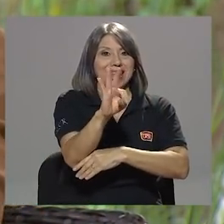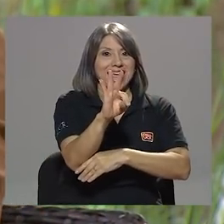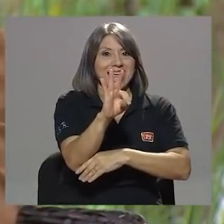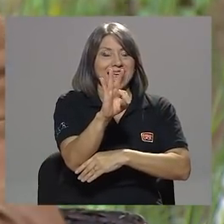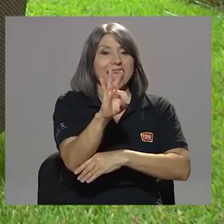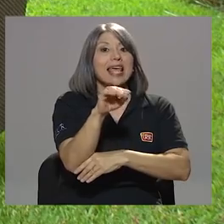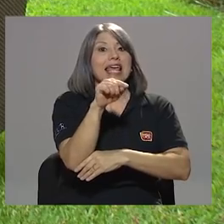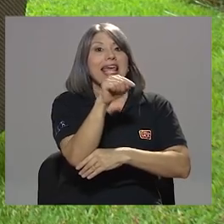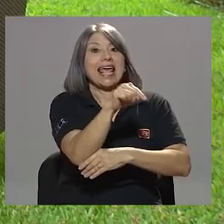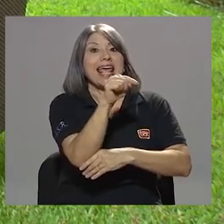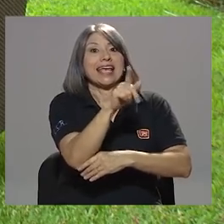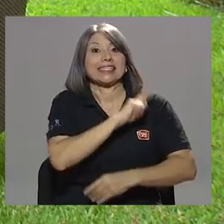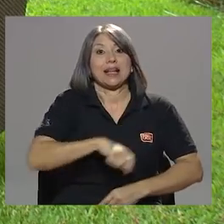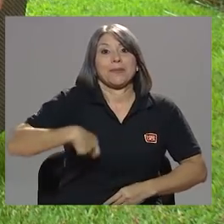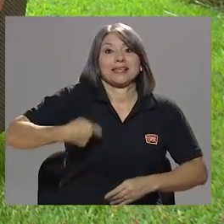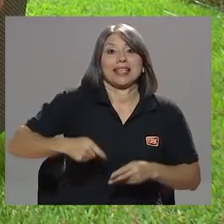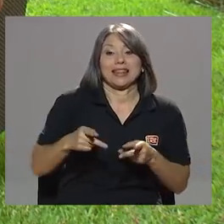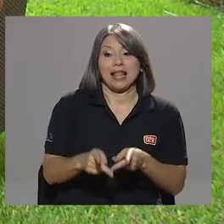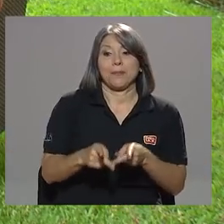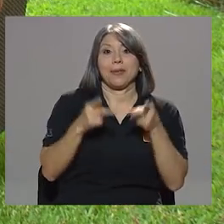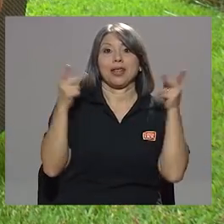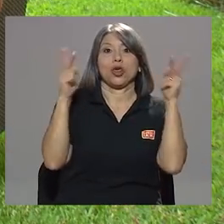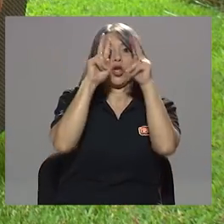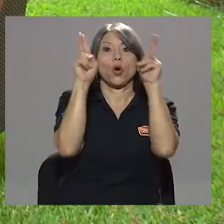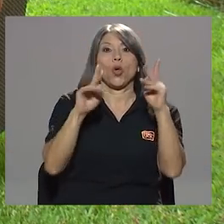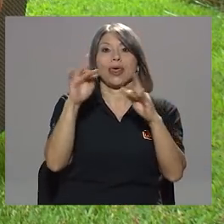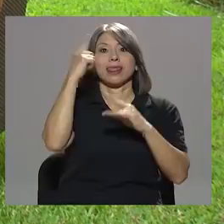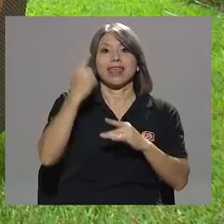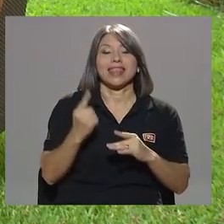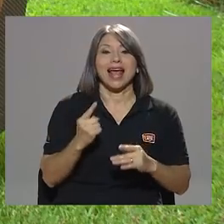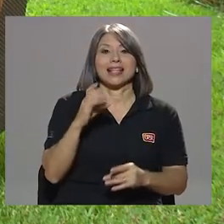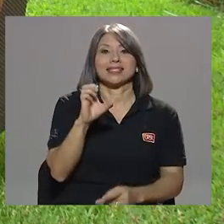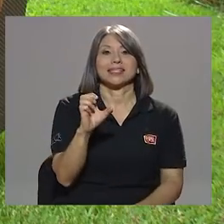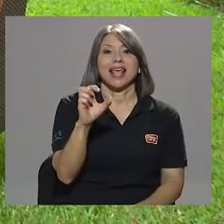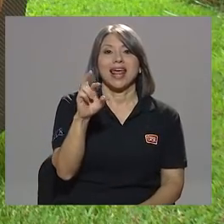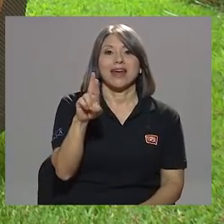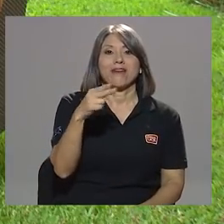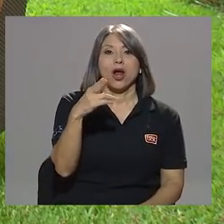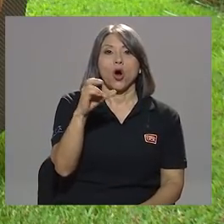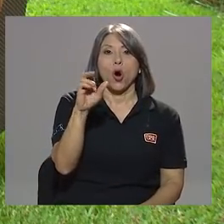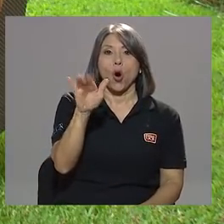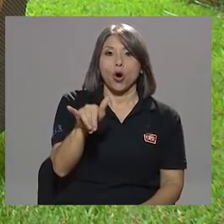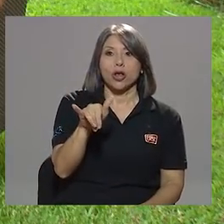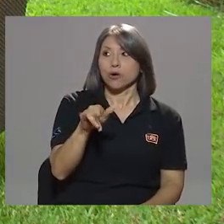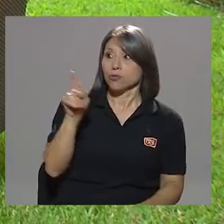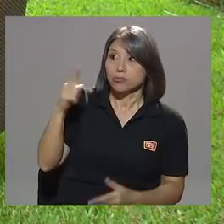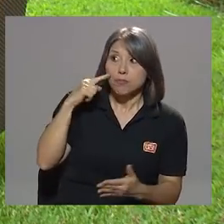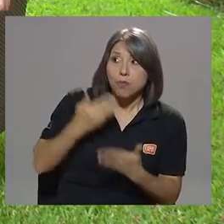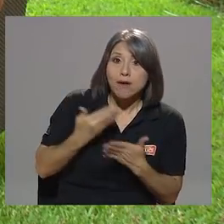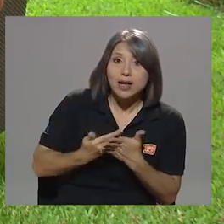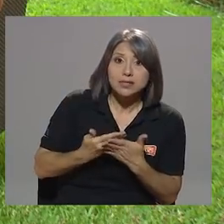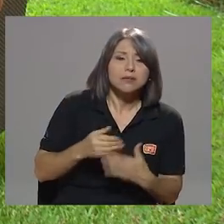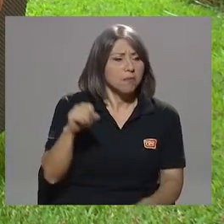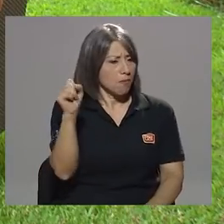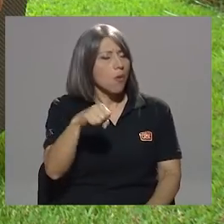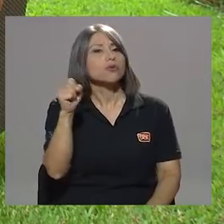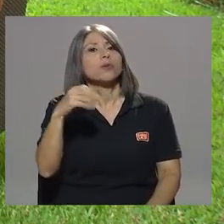es el presidente del periódico digital CR Hoy. ¿Eso tiene pruebas de eso, don Juan Carlos? Por supuesto.